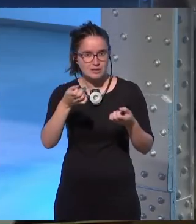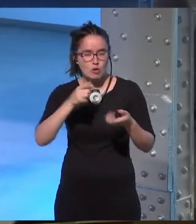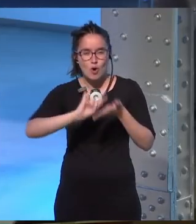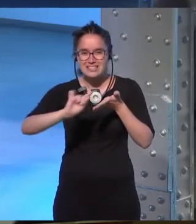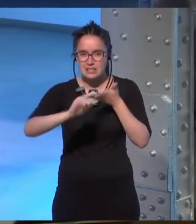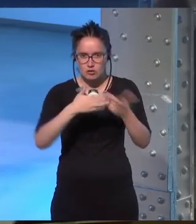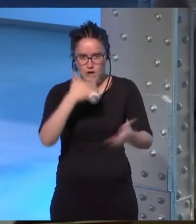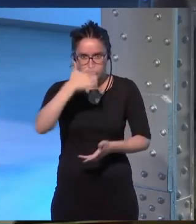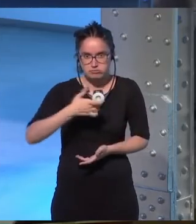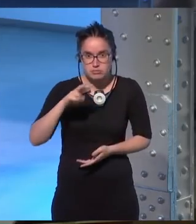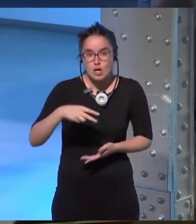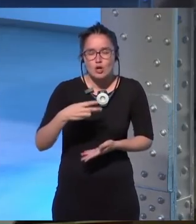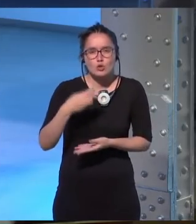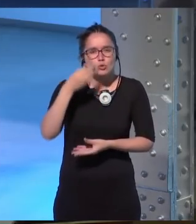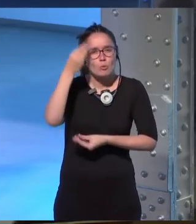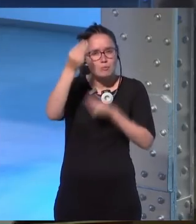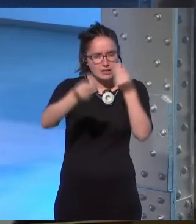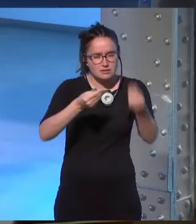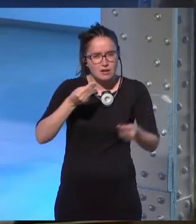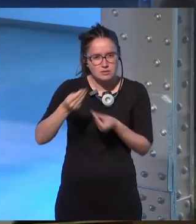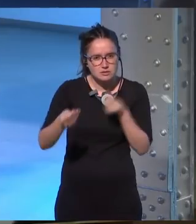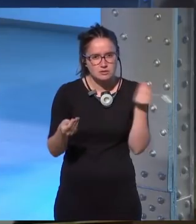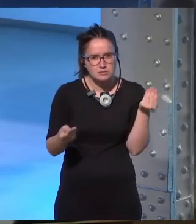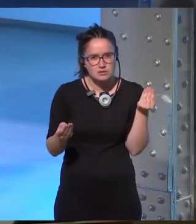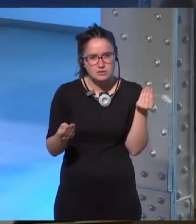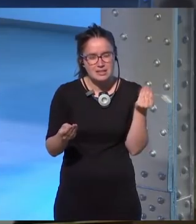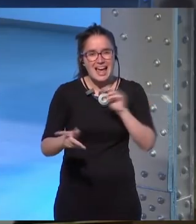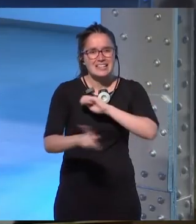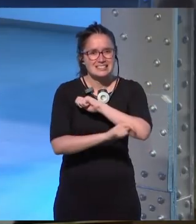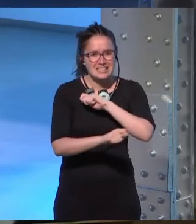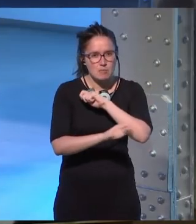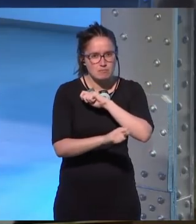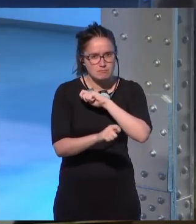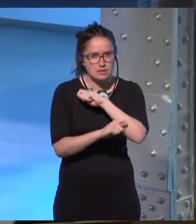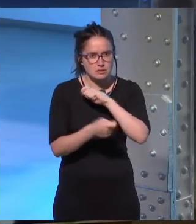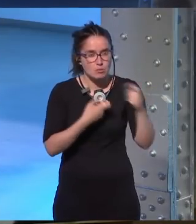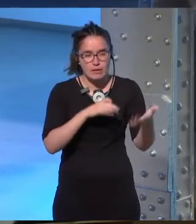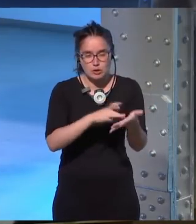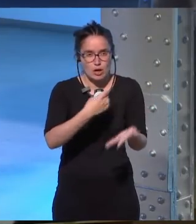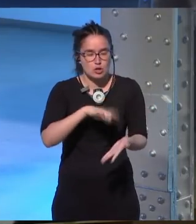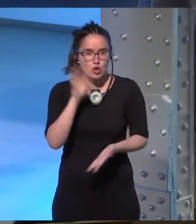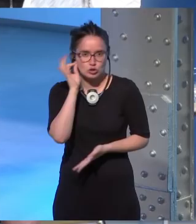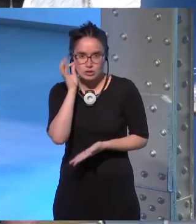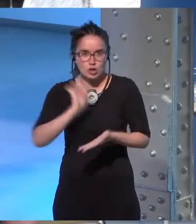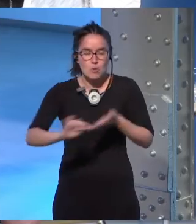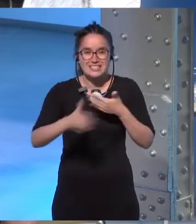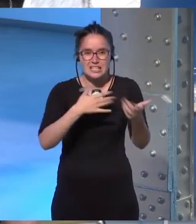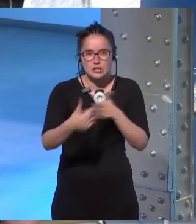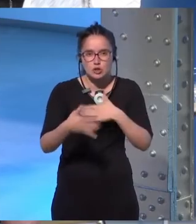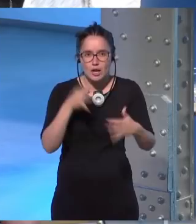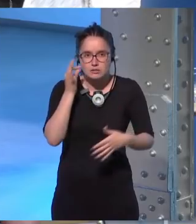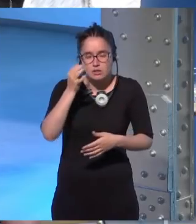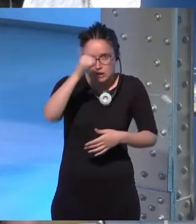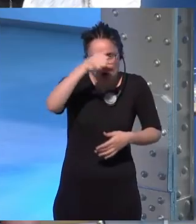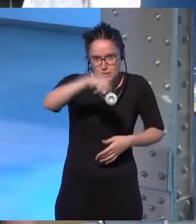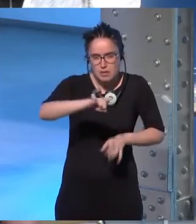escritora es ¿cuáles crees tú que son las trampas en las que podemos caer nosotras como escritoras y escritores